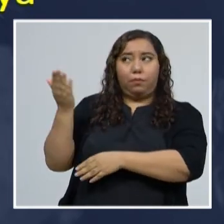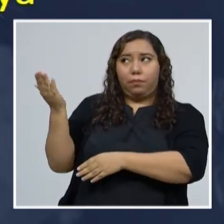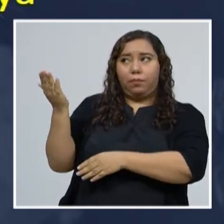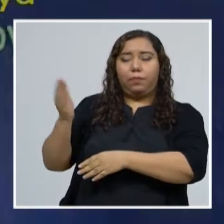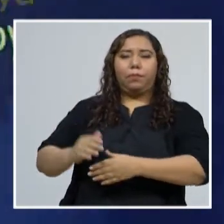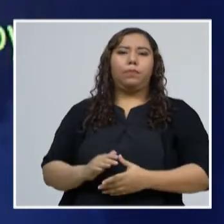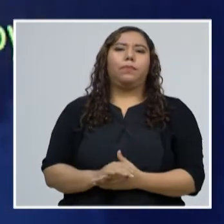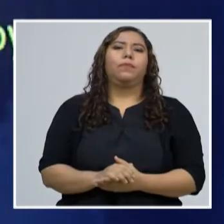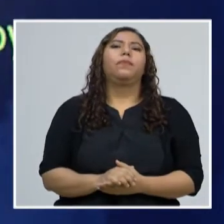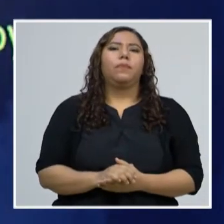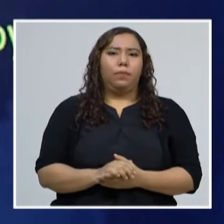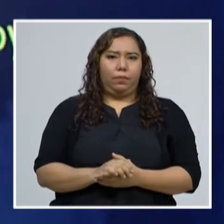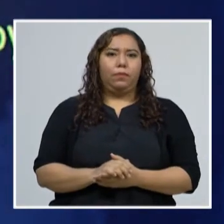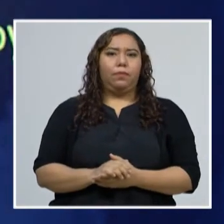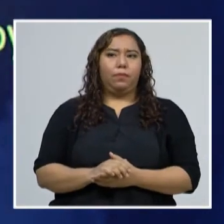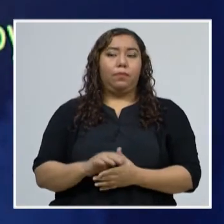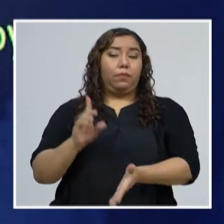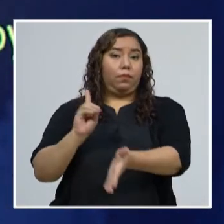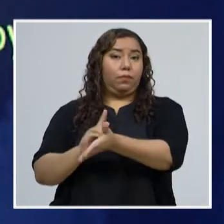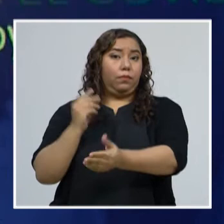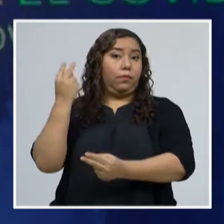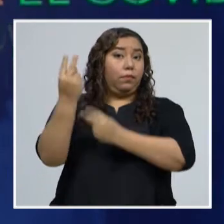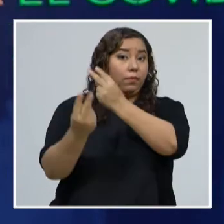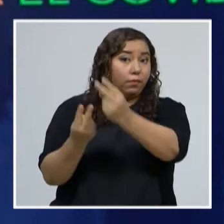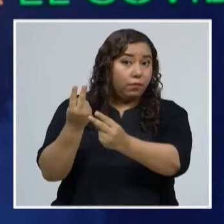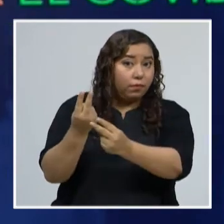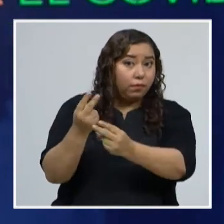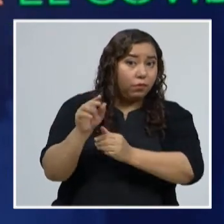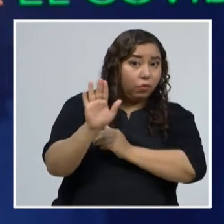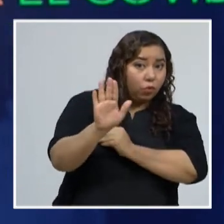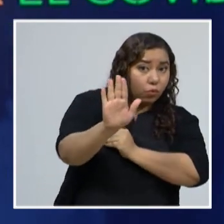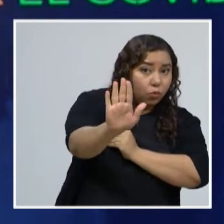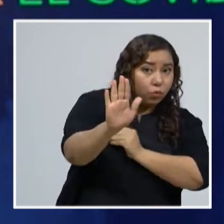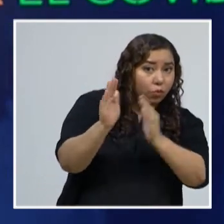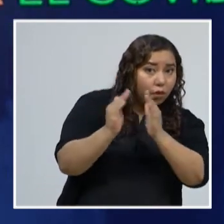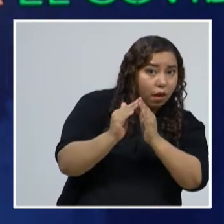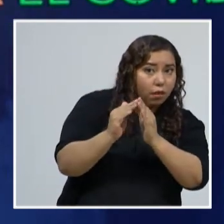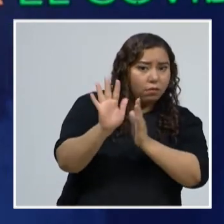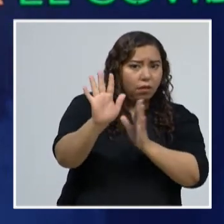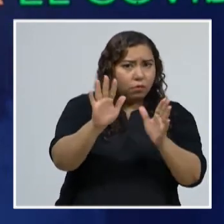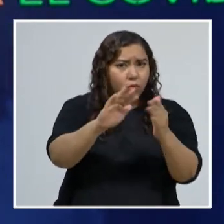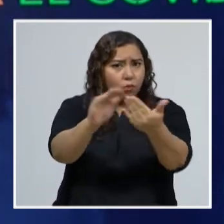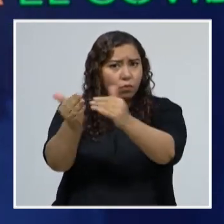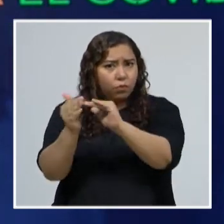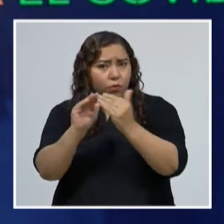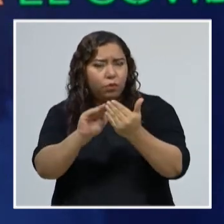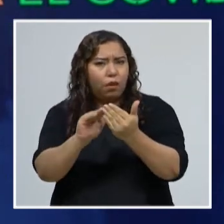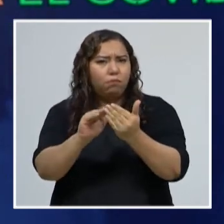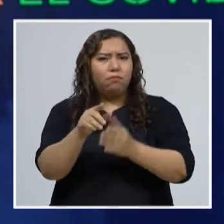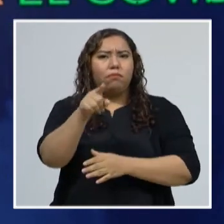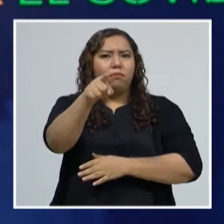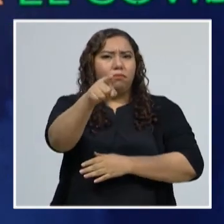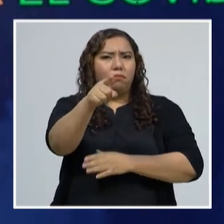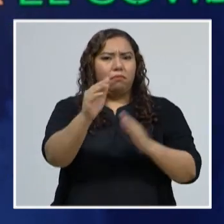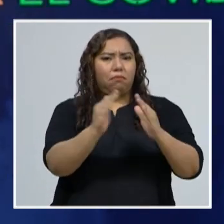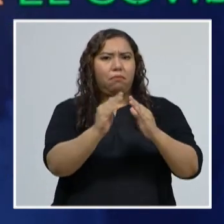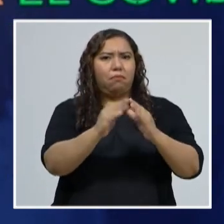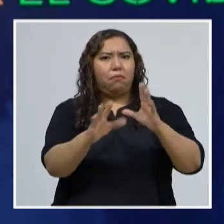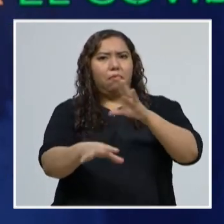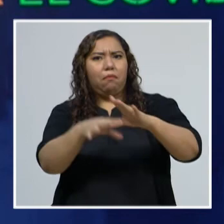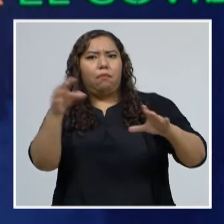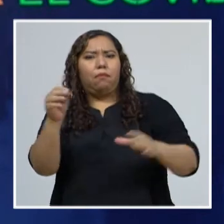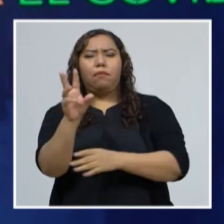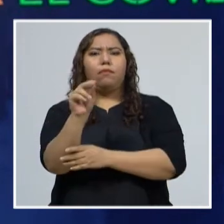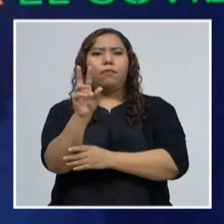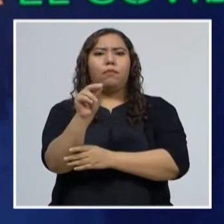Hoya. Las brigadas contra el COVID salen, van hasta su colonia, hasta su barrio, hasta su casa, para que usted no salga de su vivienda, no